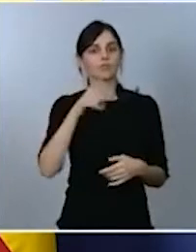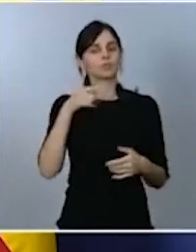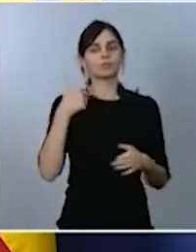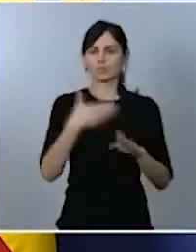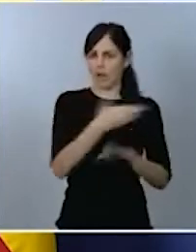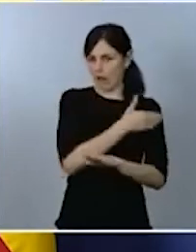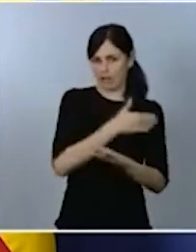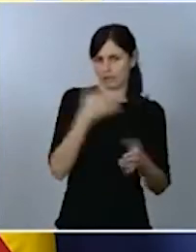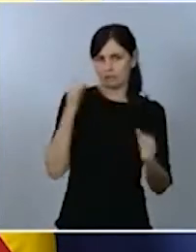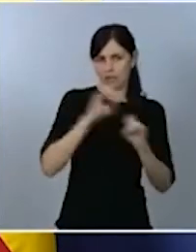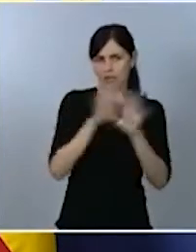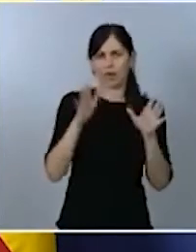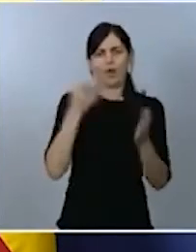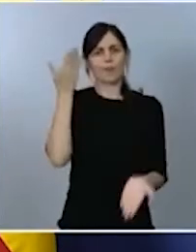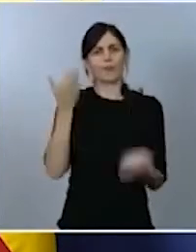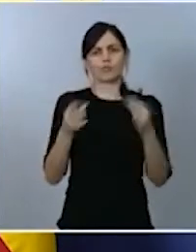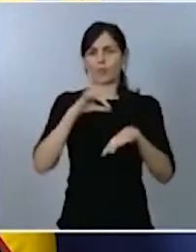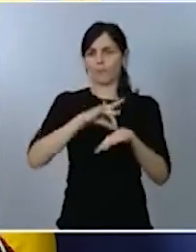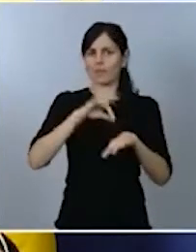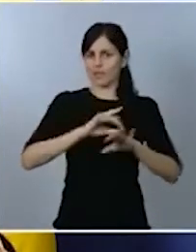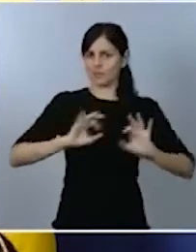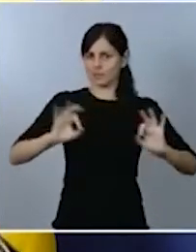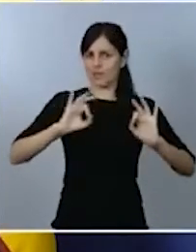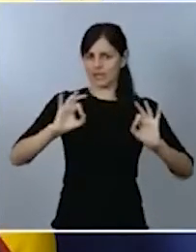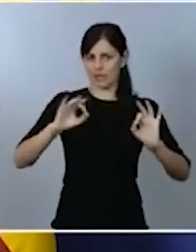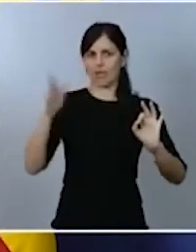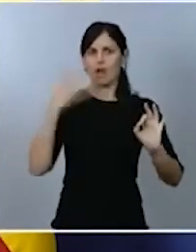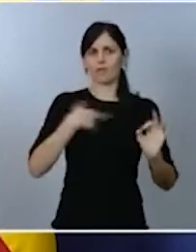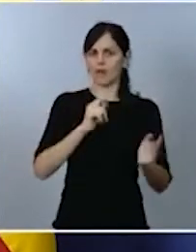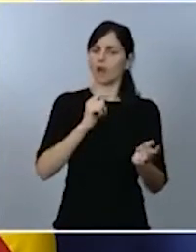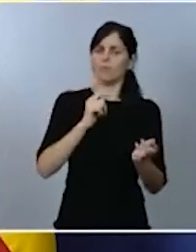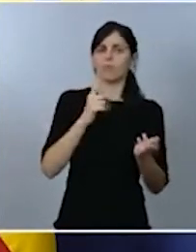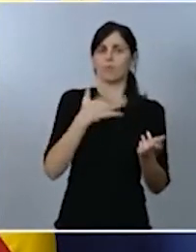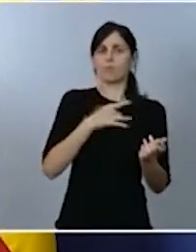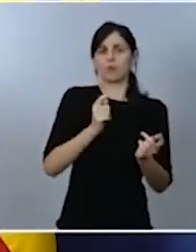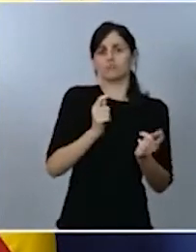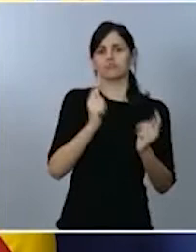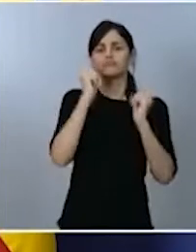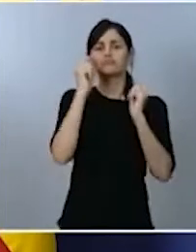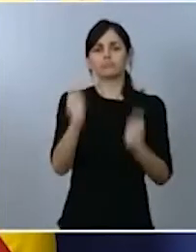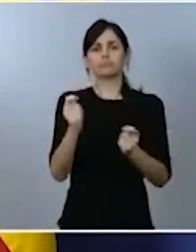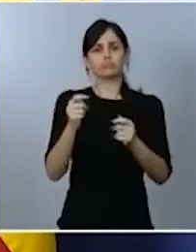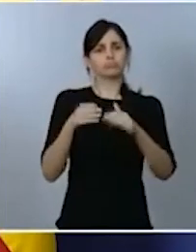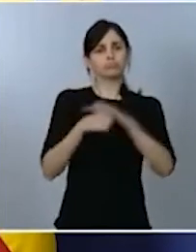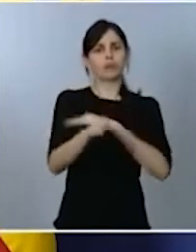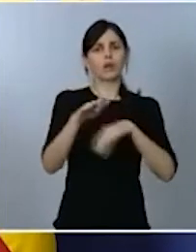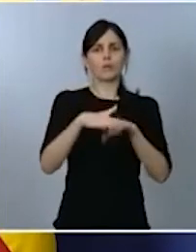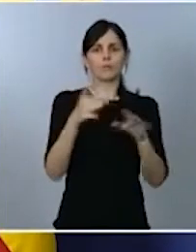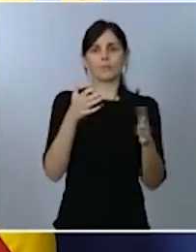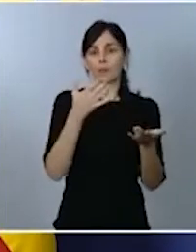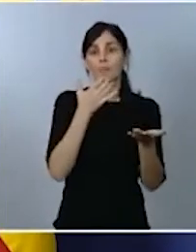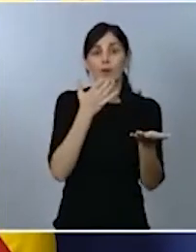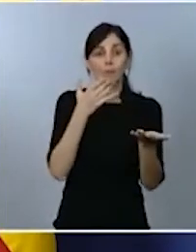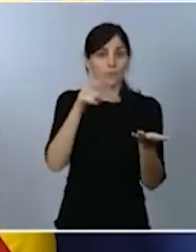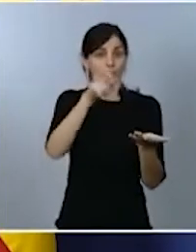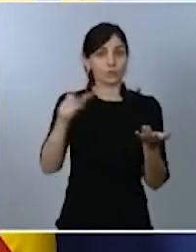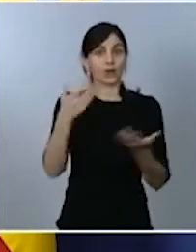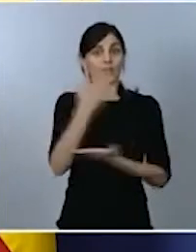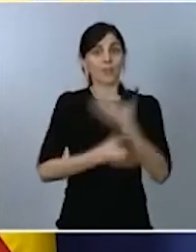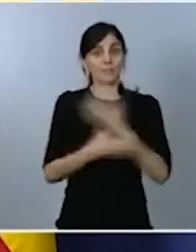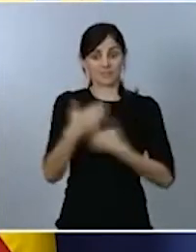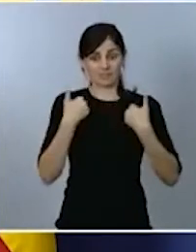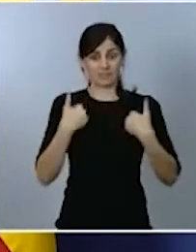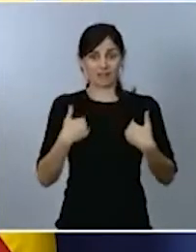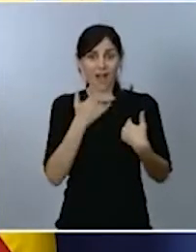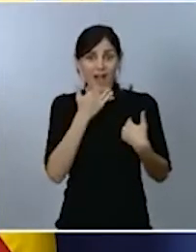autobuses y camiones personas con problemas asociados al sistema locomotor. Los importantes avances médicos